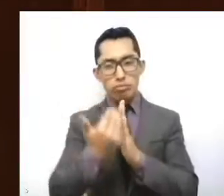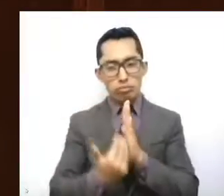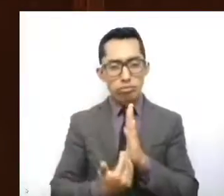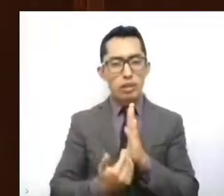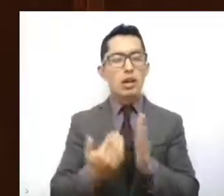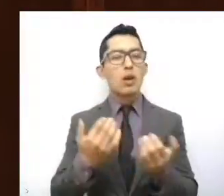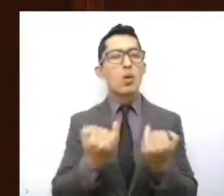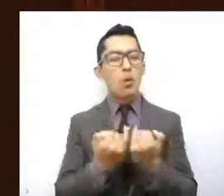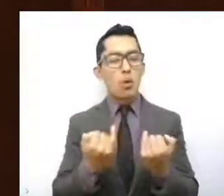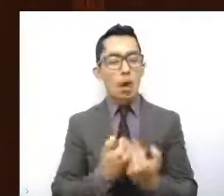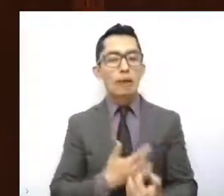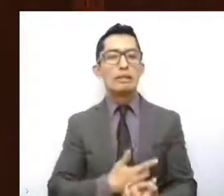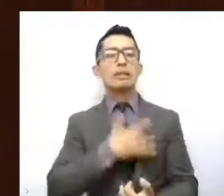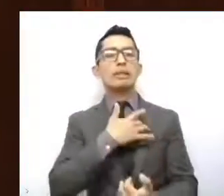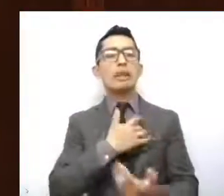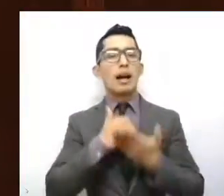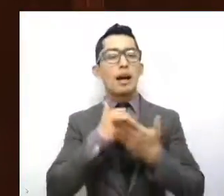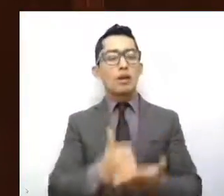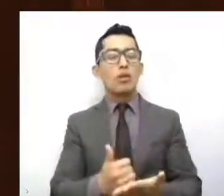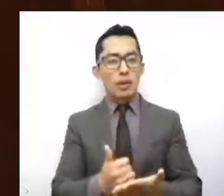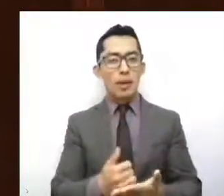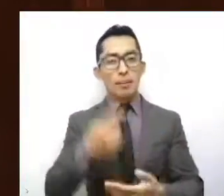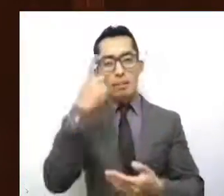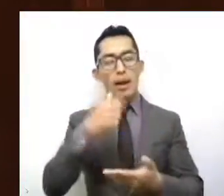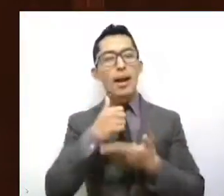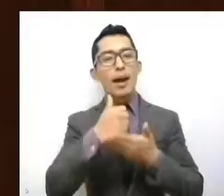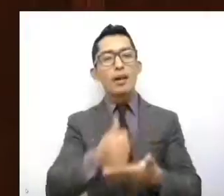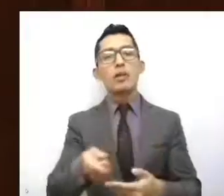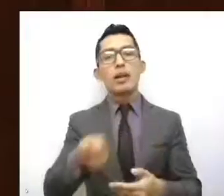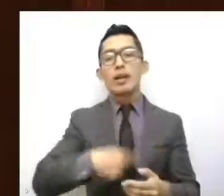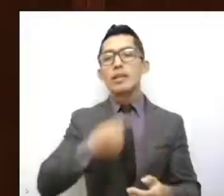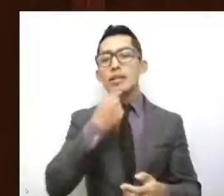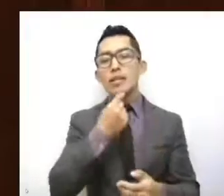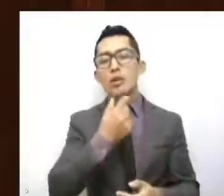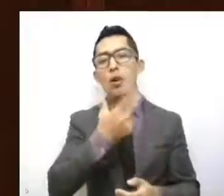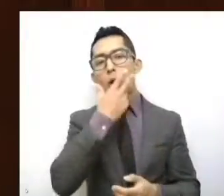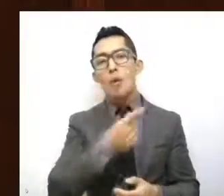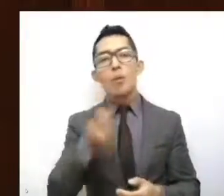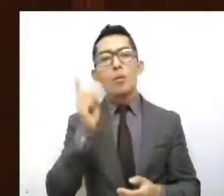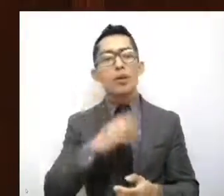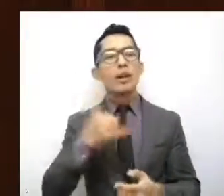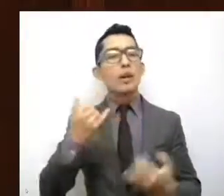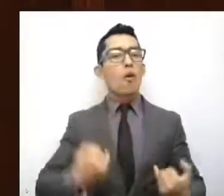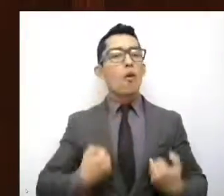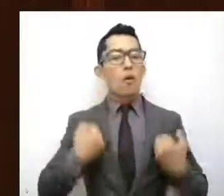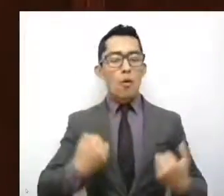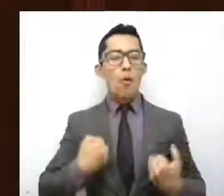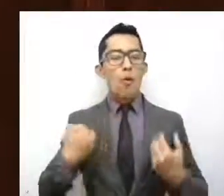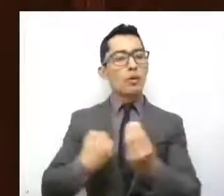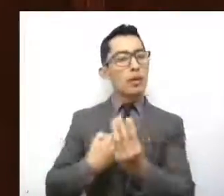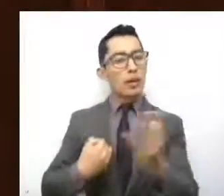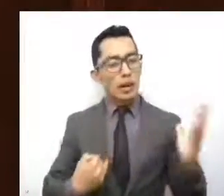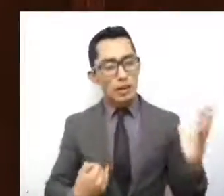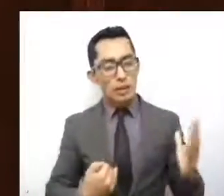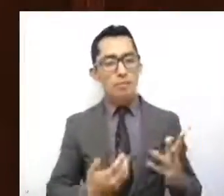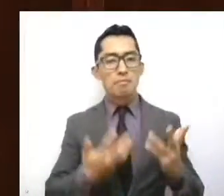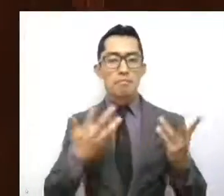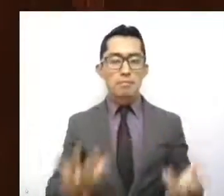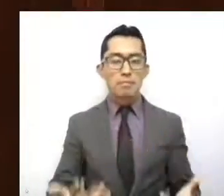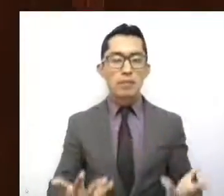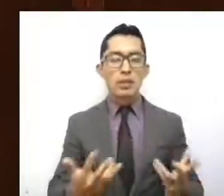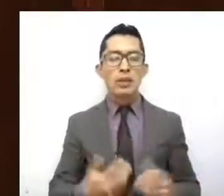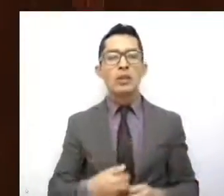necesaria para auxiliar a las niñas, niños y adolescentes, ya sea en cuanto estén